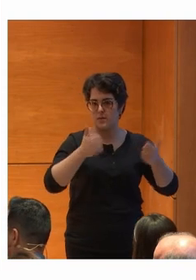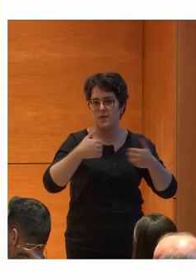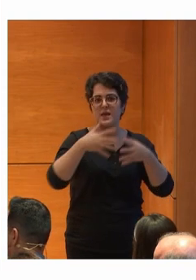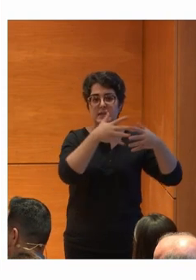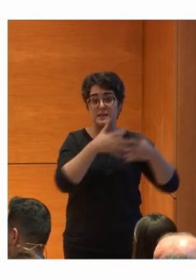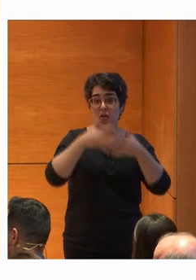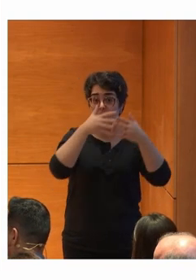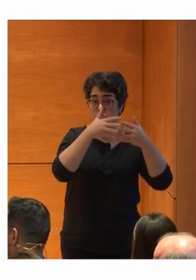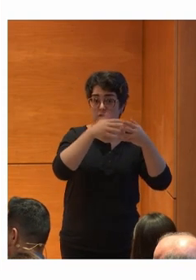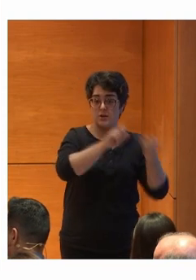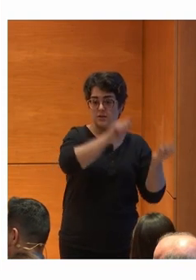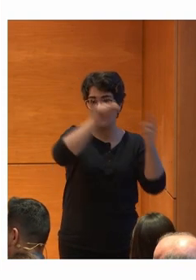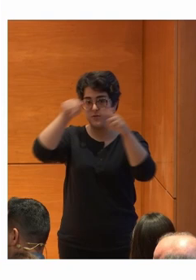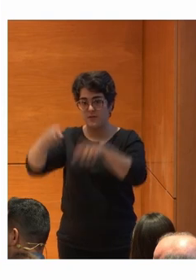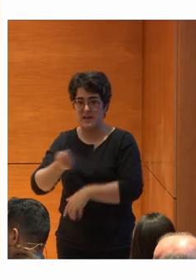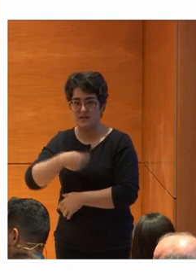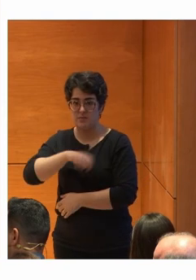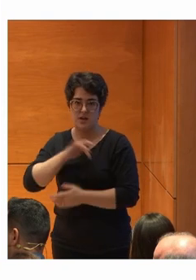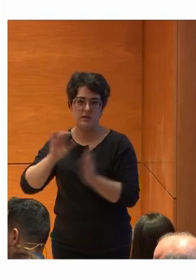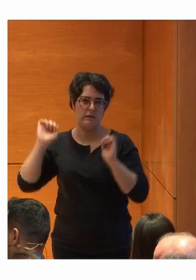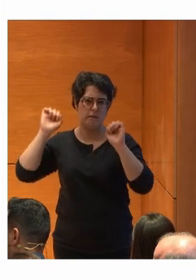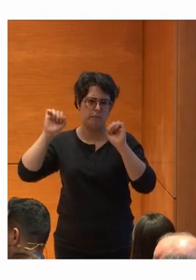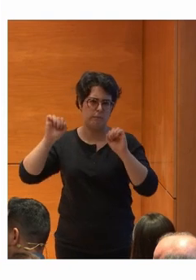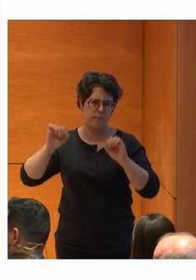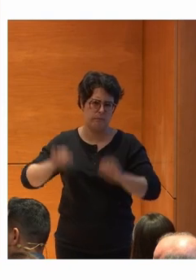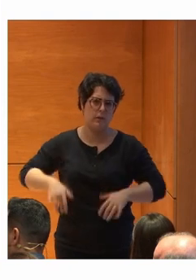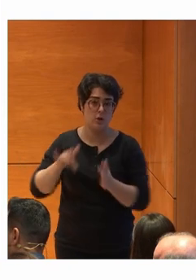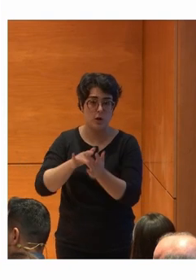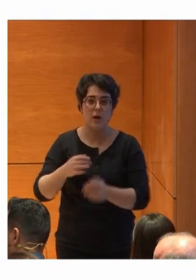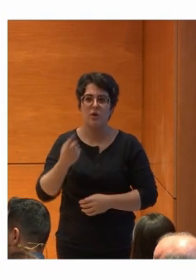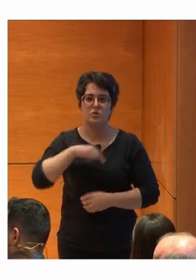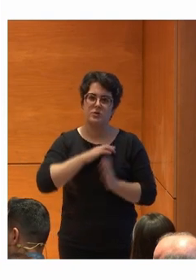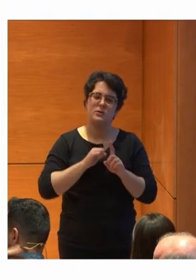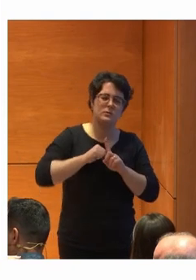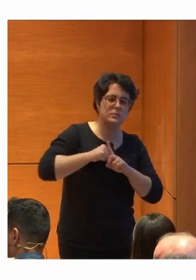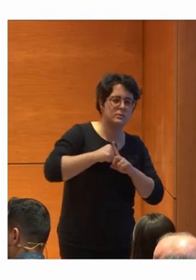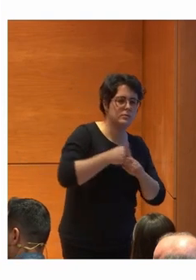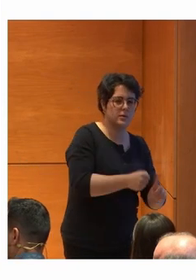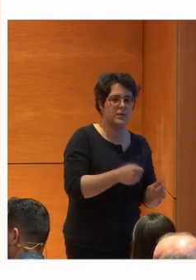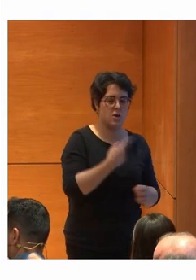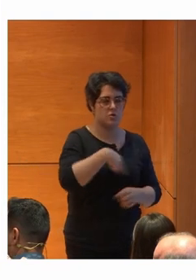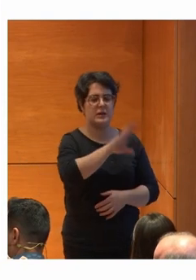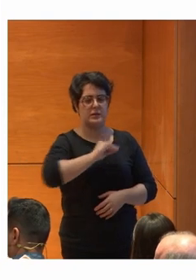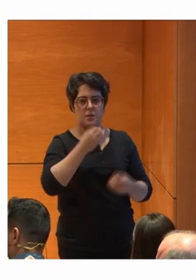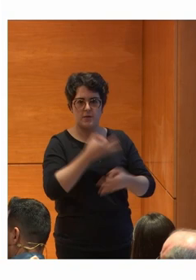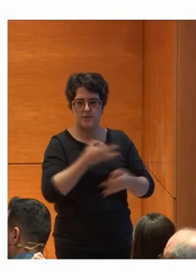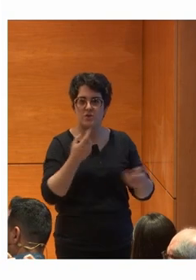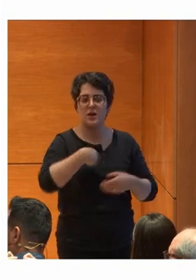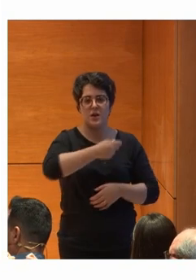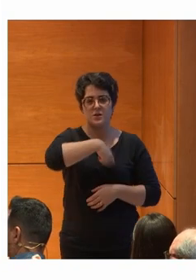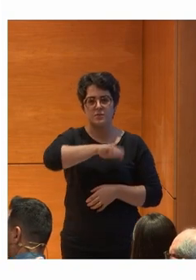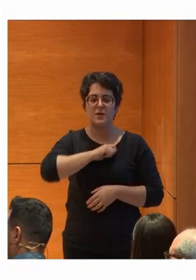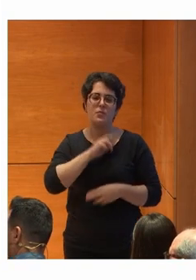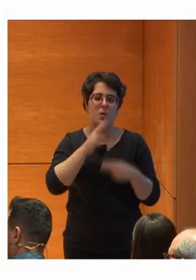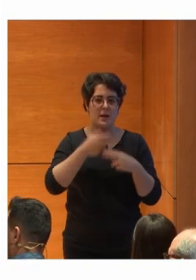Estados Unidos A España no iba a llegar Iba a tardar En llegar Y empujamos Fueron sensibles Y la han traído Allá a España Se llama